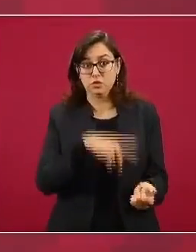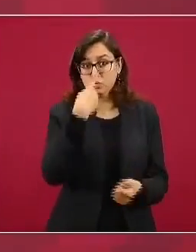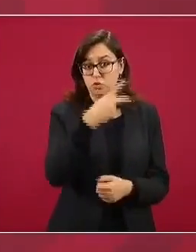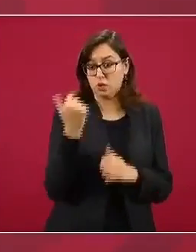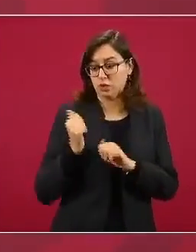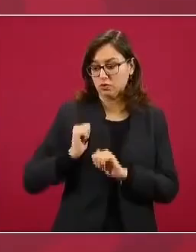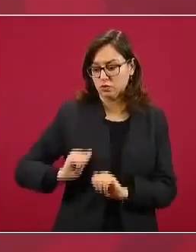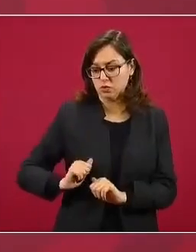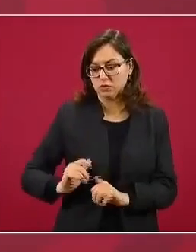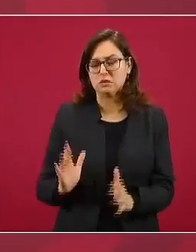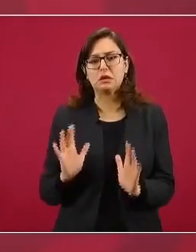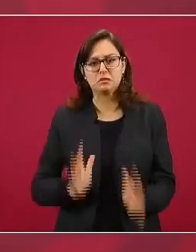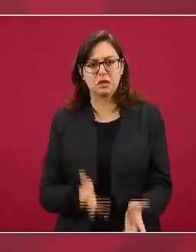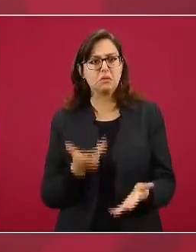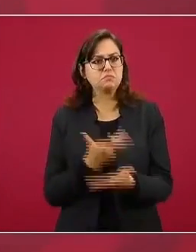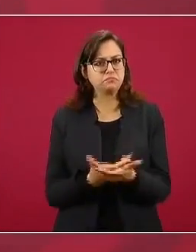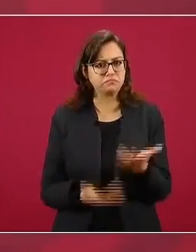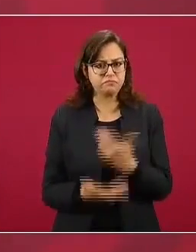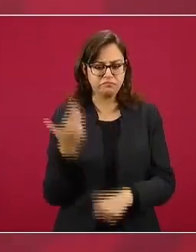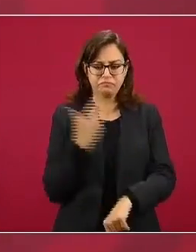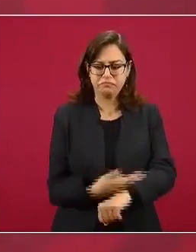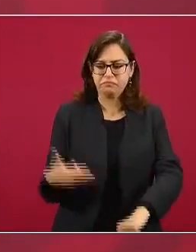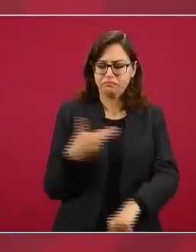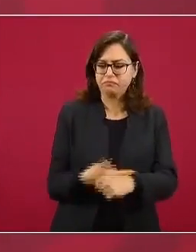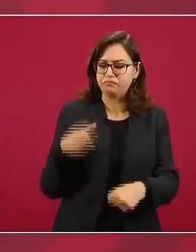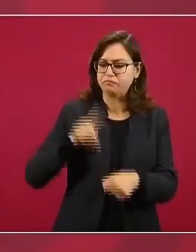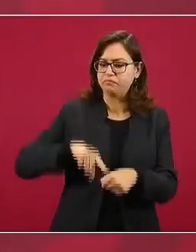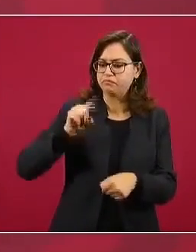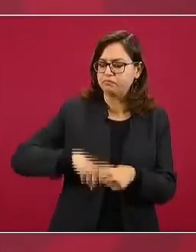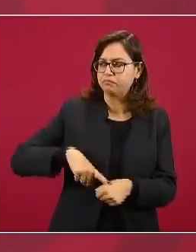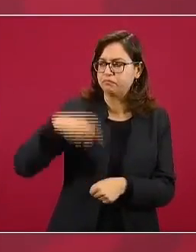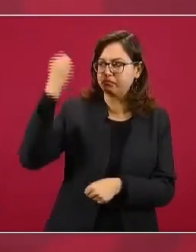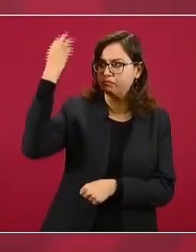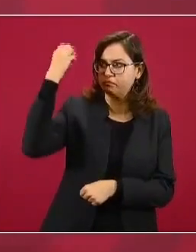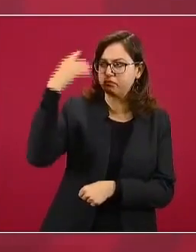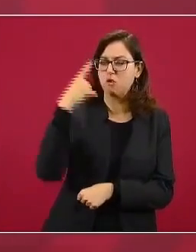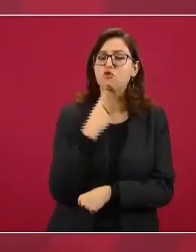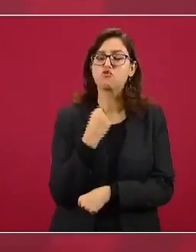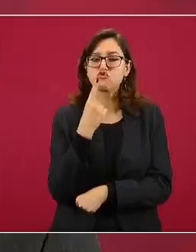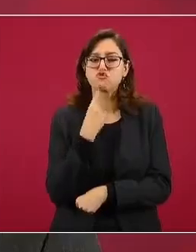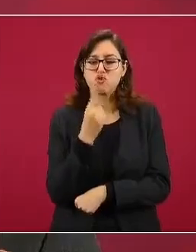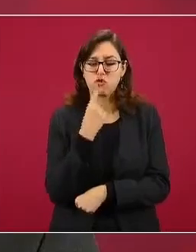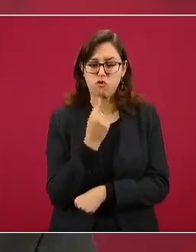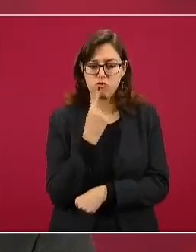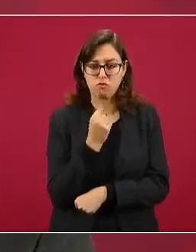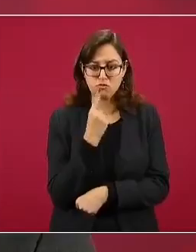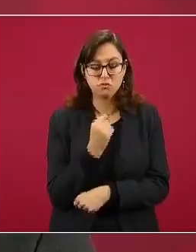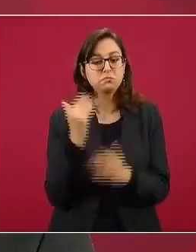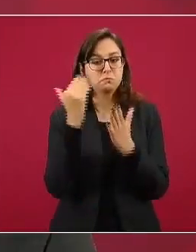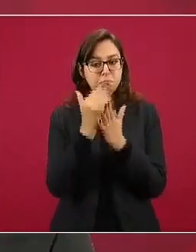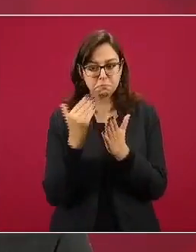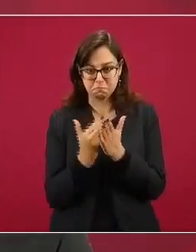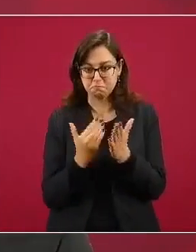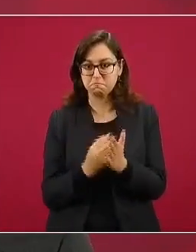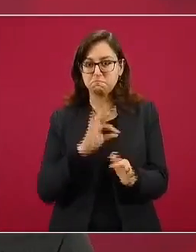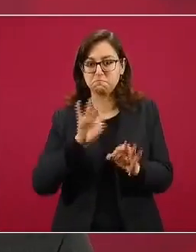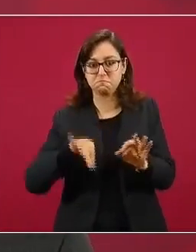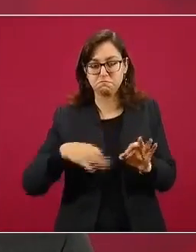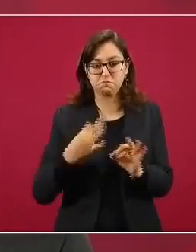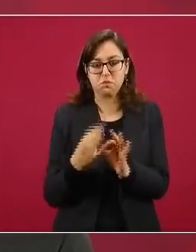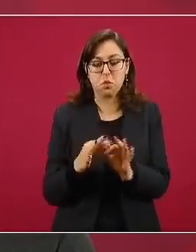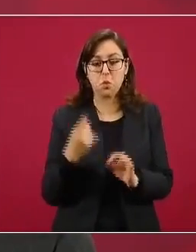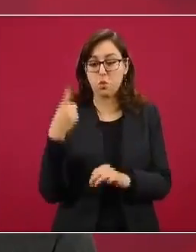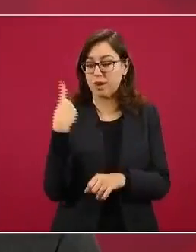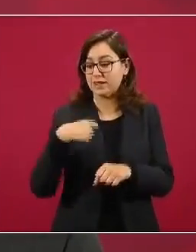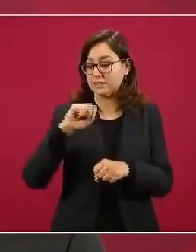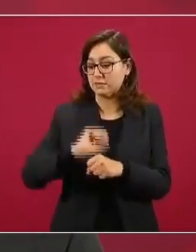corresponden con el semáforo rojo del Semáforo Nacional de Riesgo COVID y ha procedido ya desde la semana